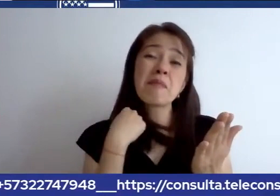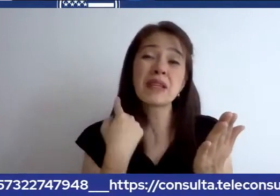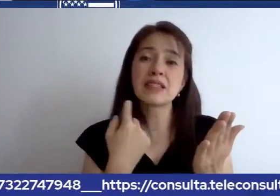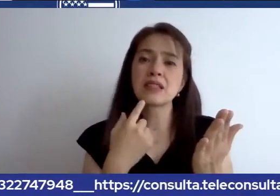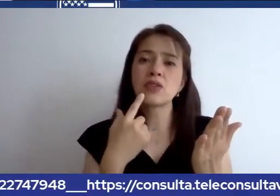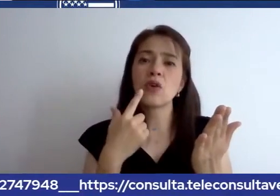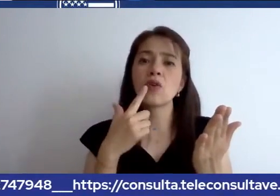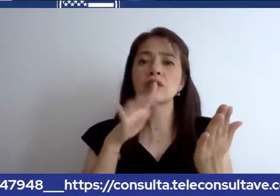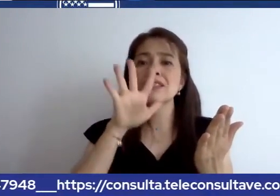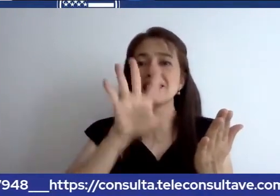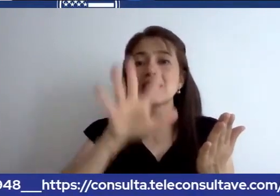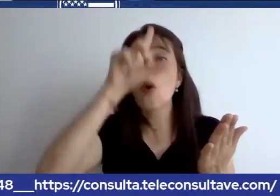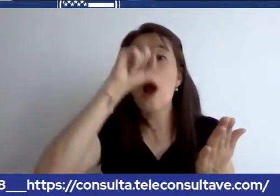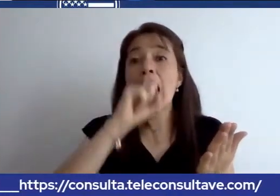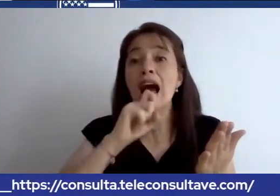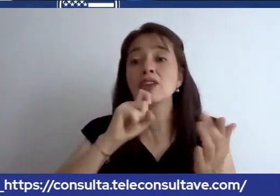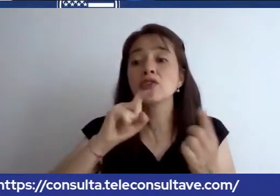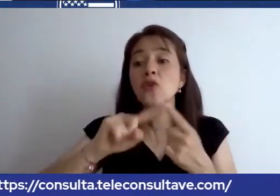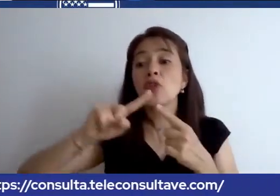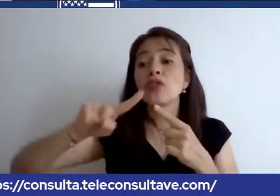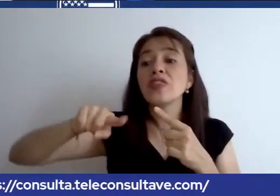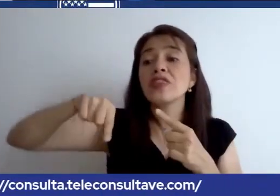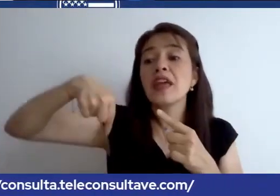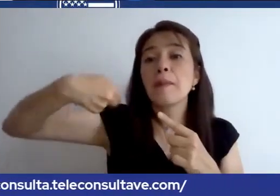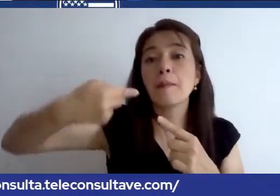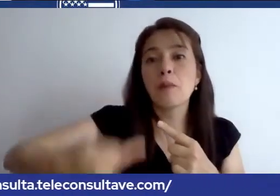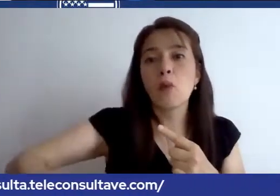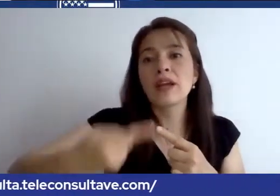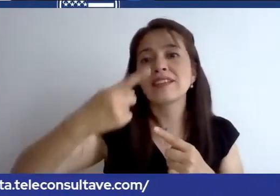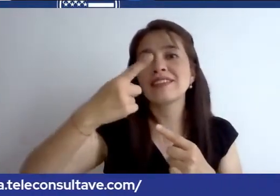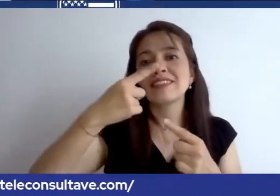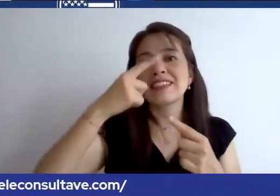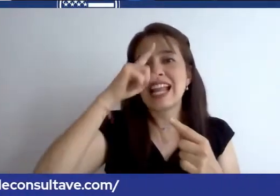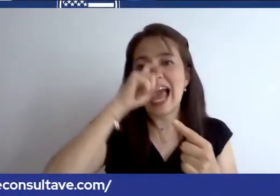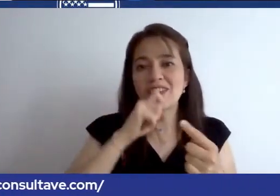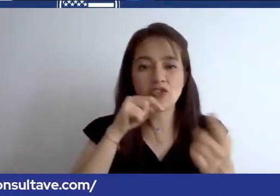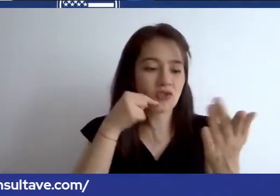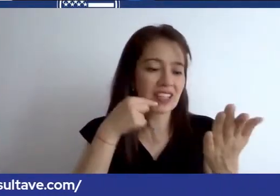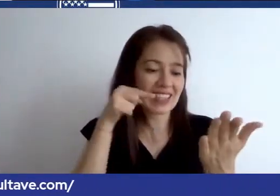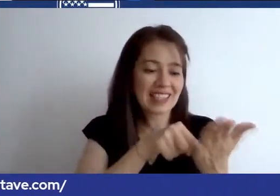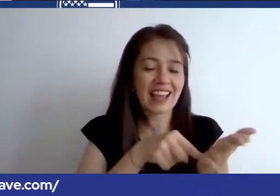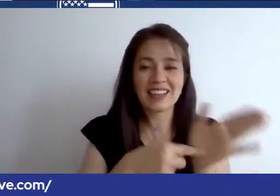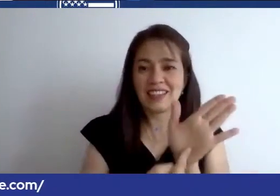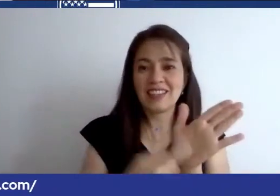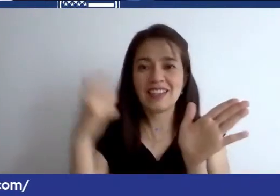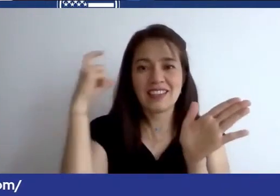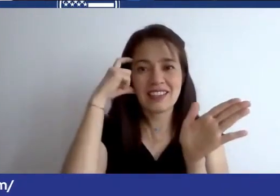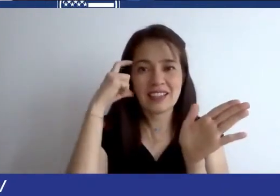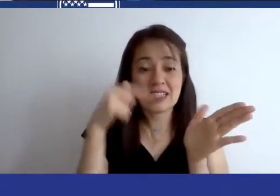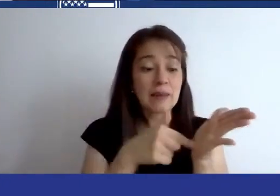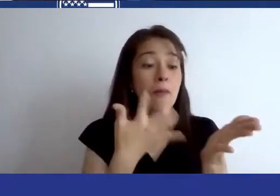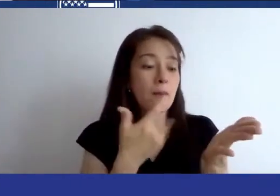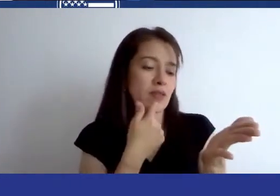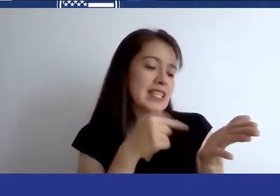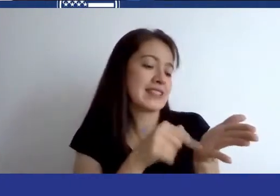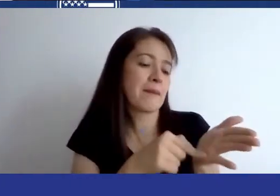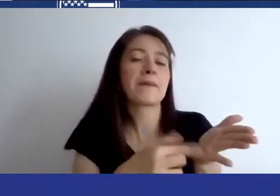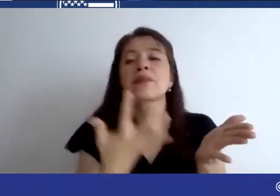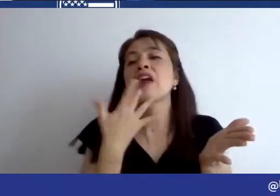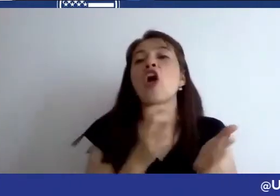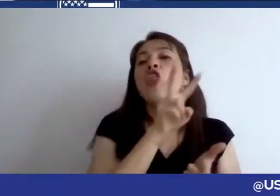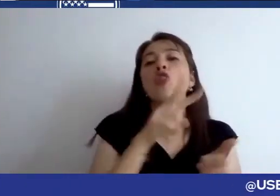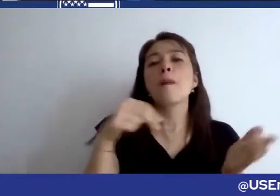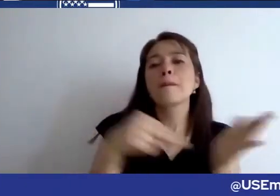años después del año en su pasaporte. O sea,